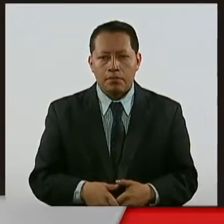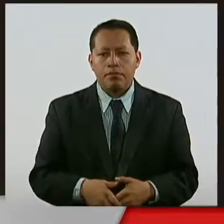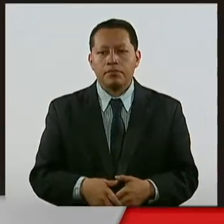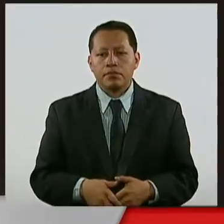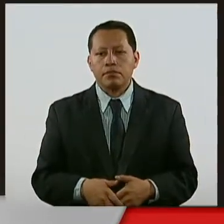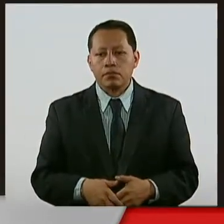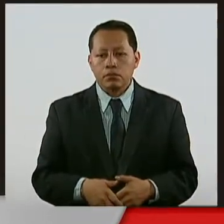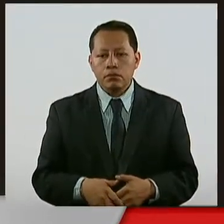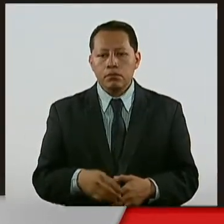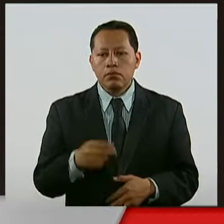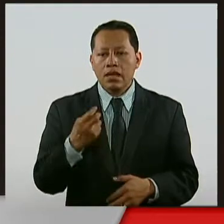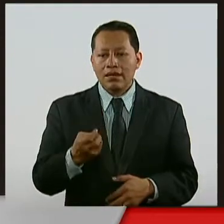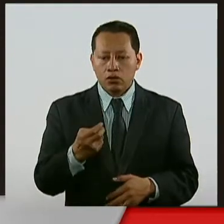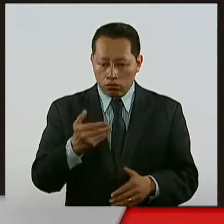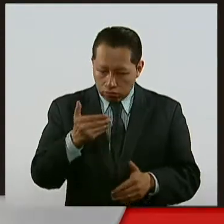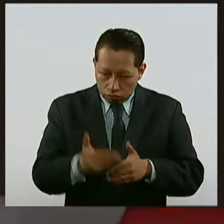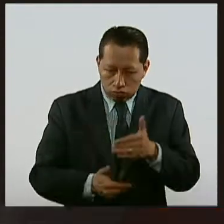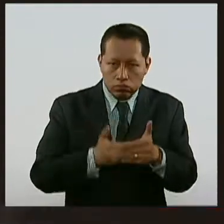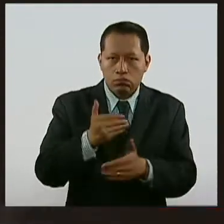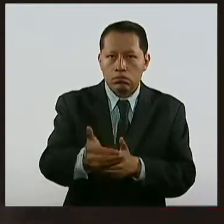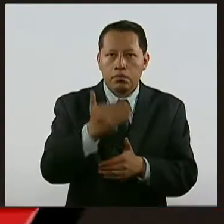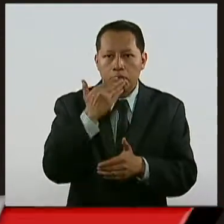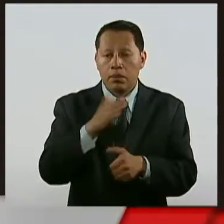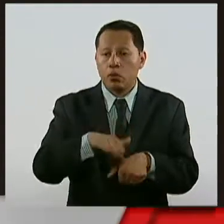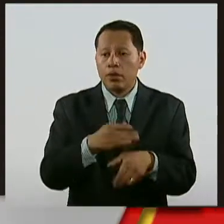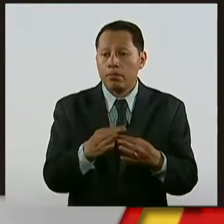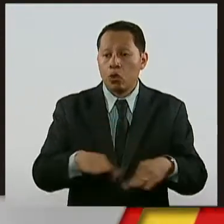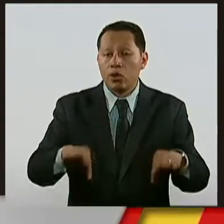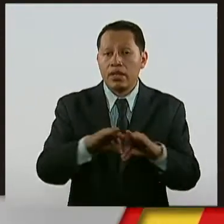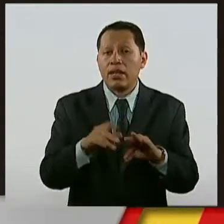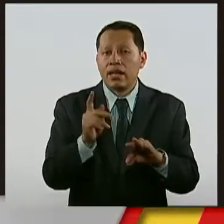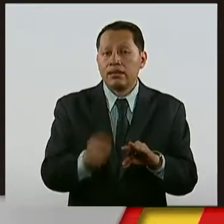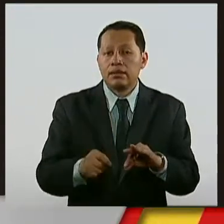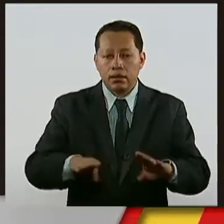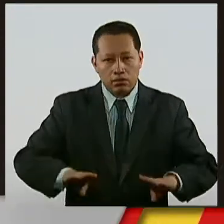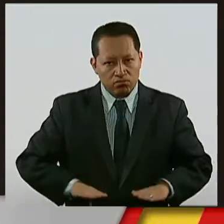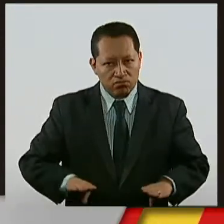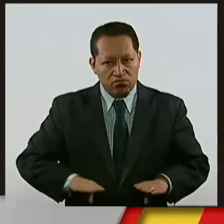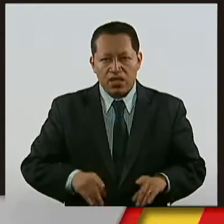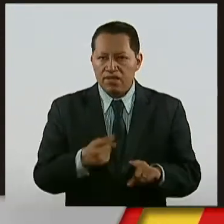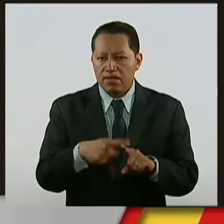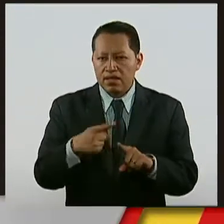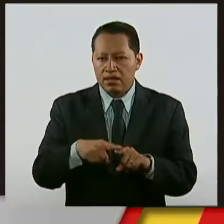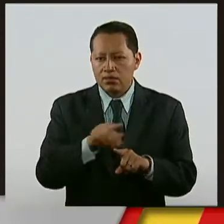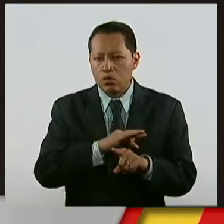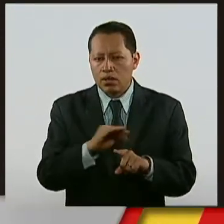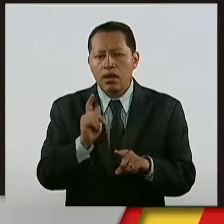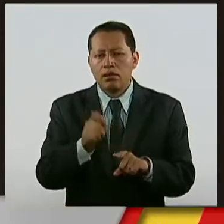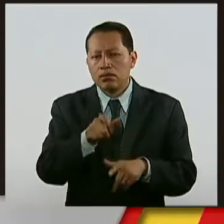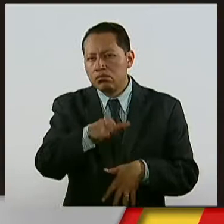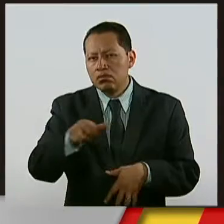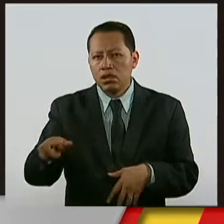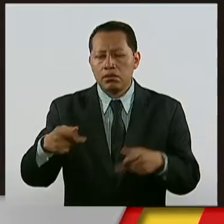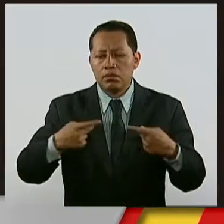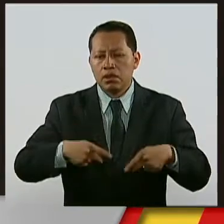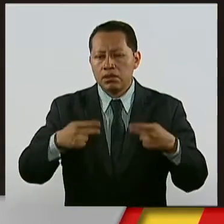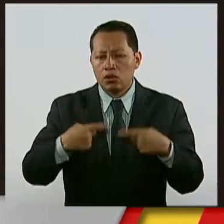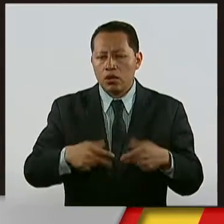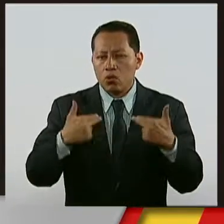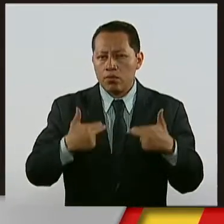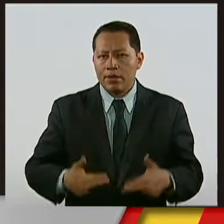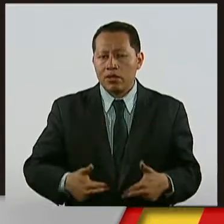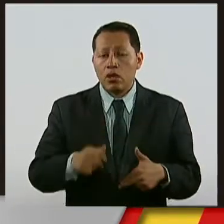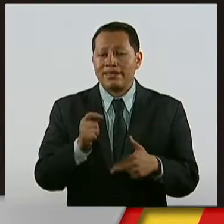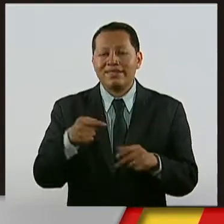Lo que es un gran avance porque es importante normalizar las distintas características de la condición humana con la intención de